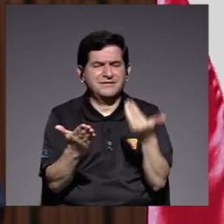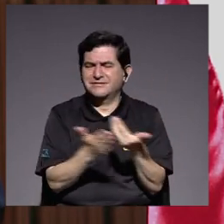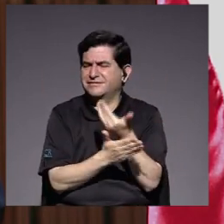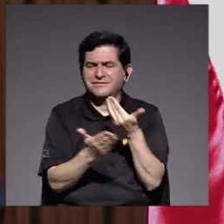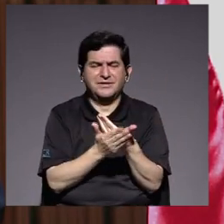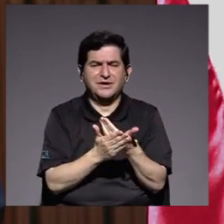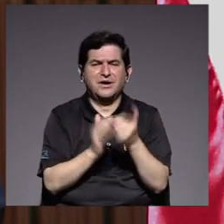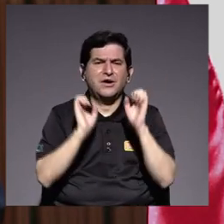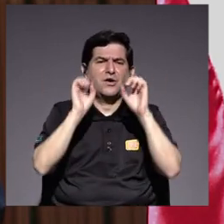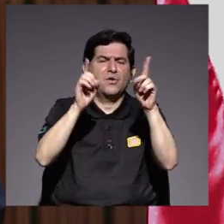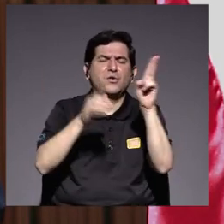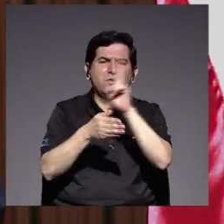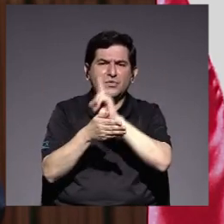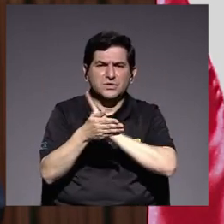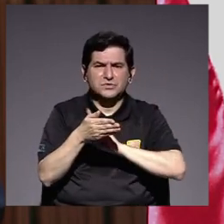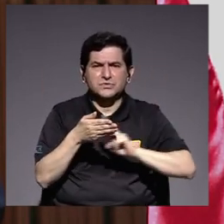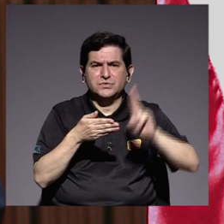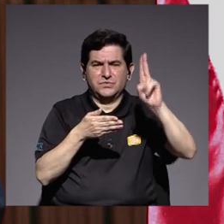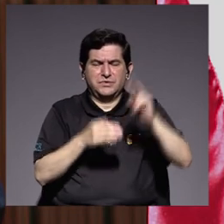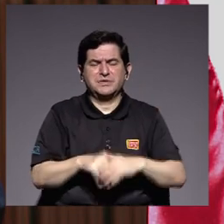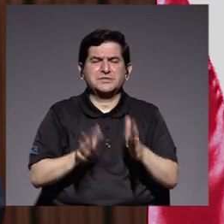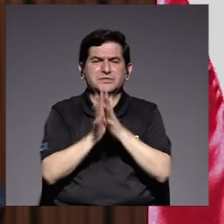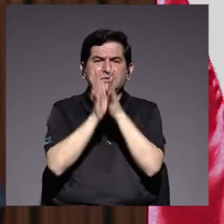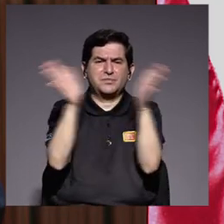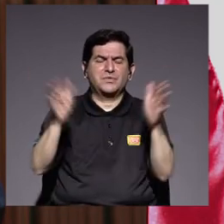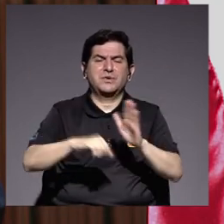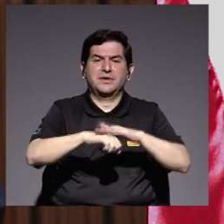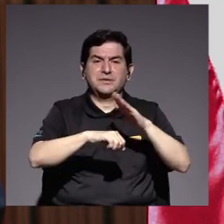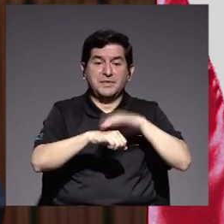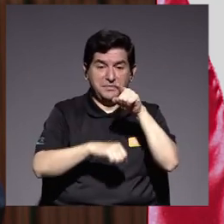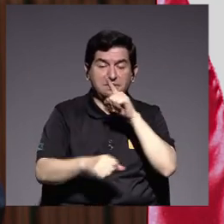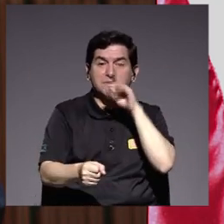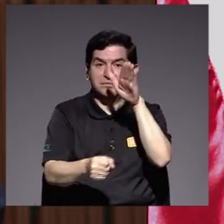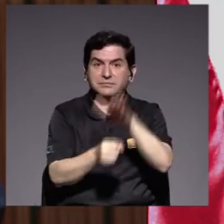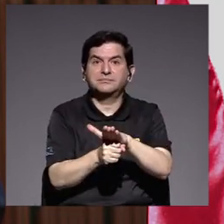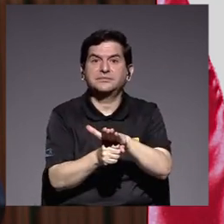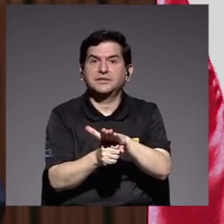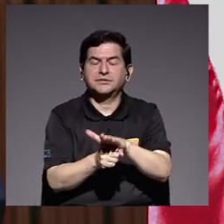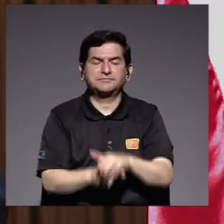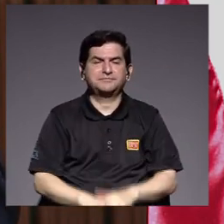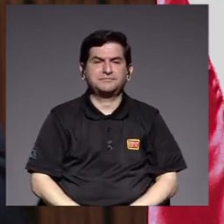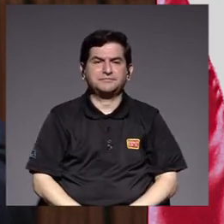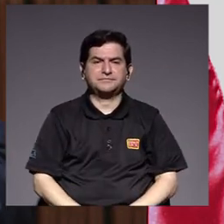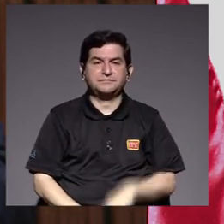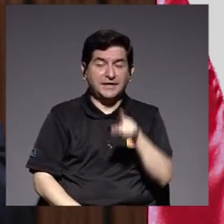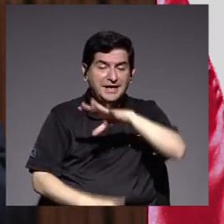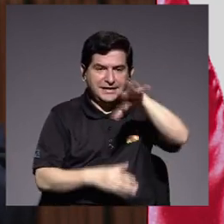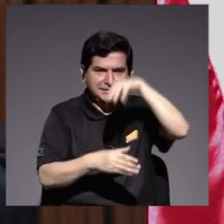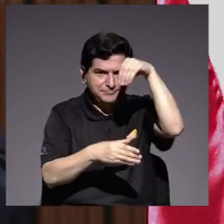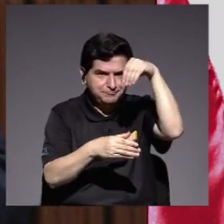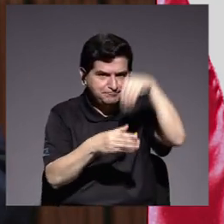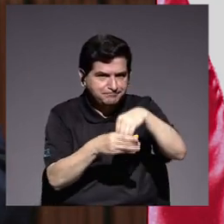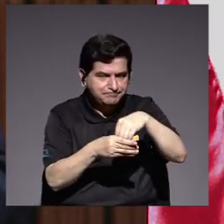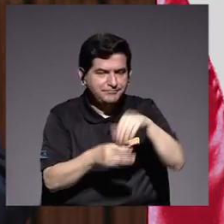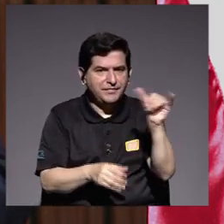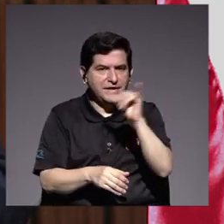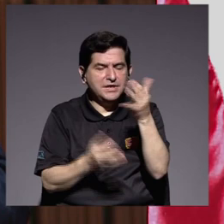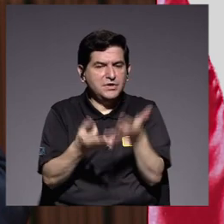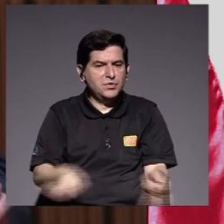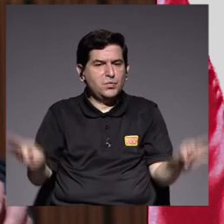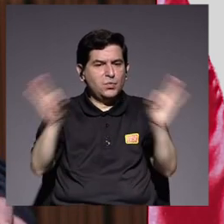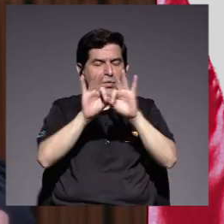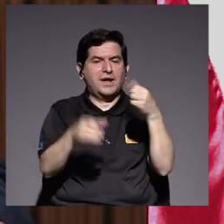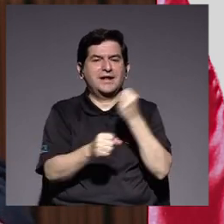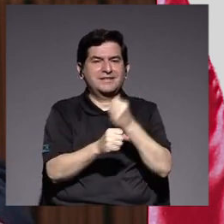ni la educación superior pública que permite llegar a ella en este contexto igual relevancia